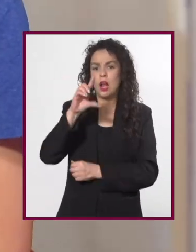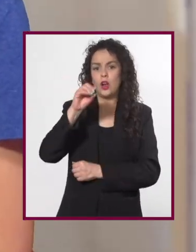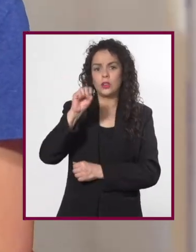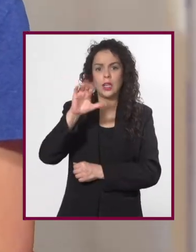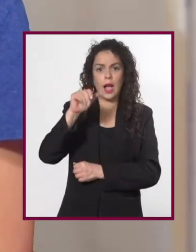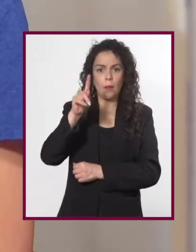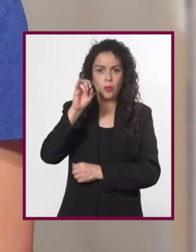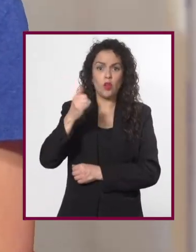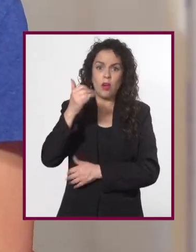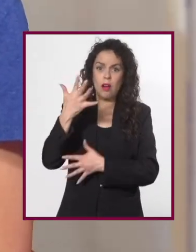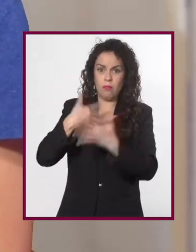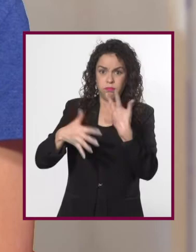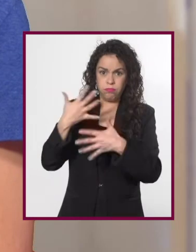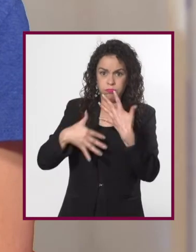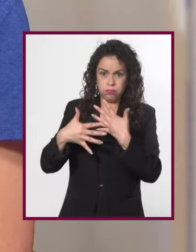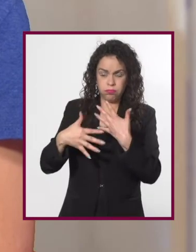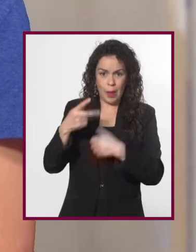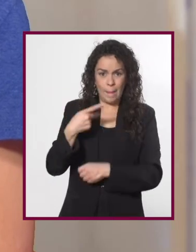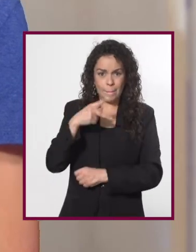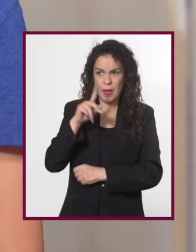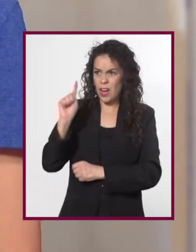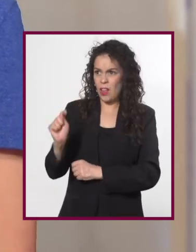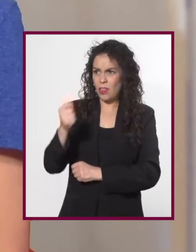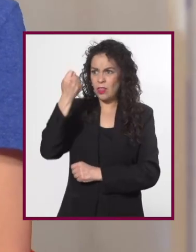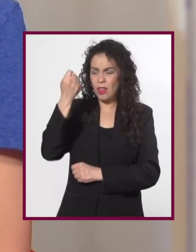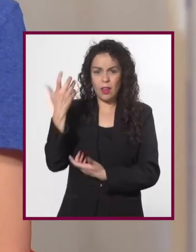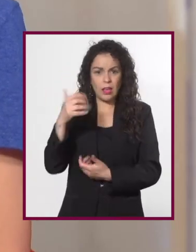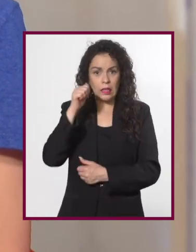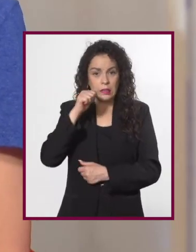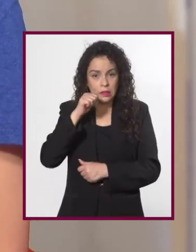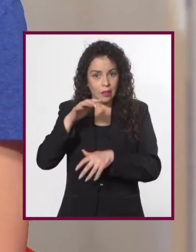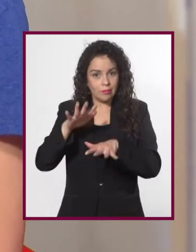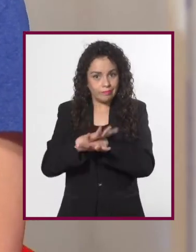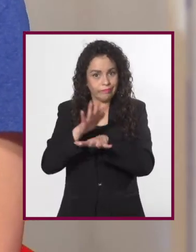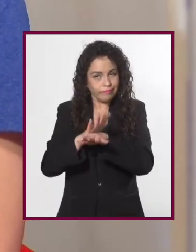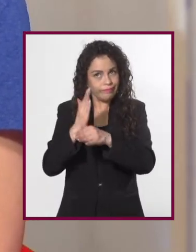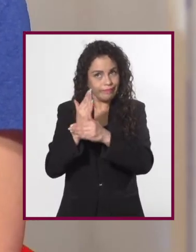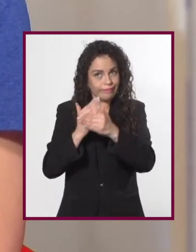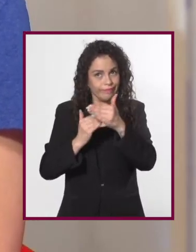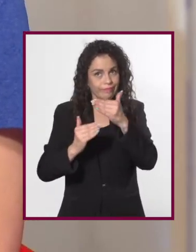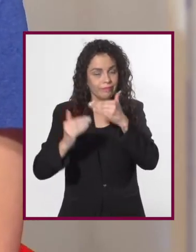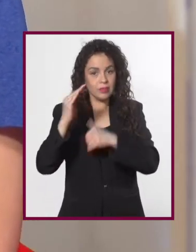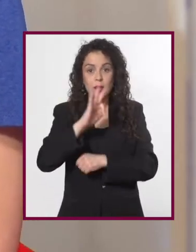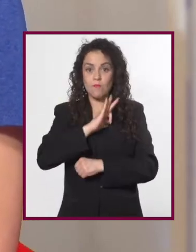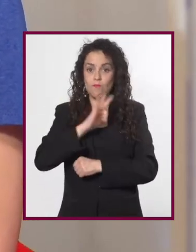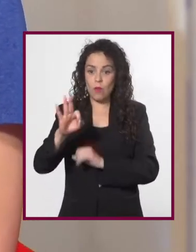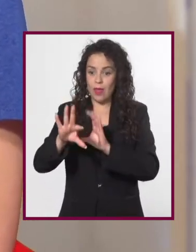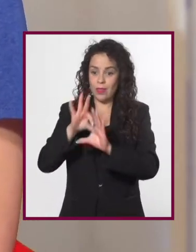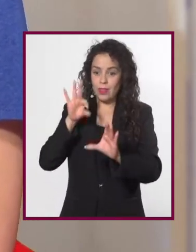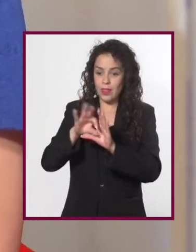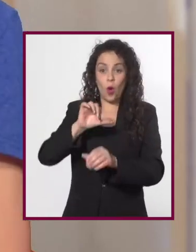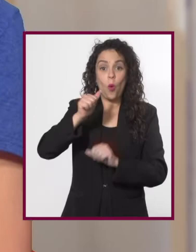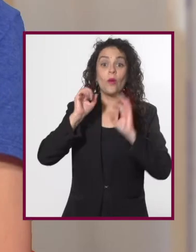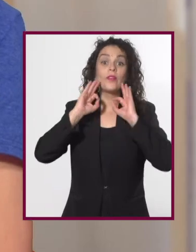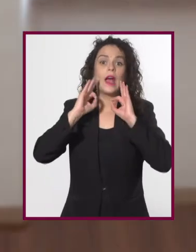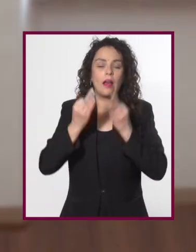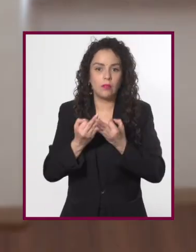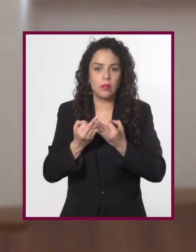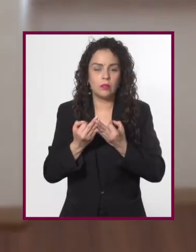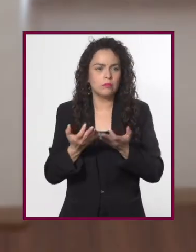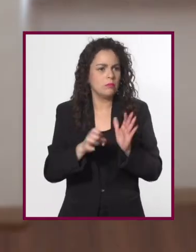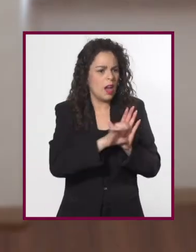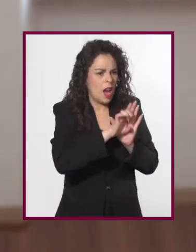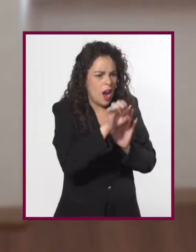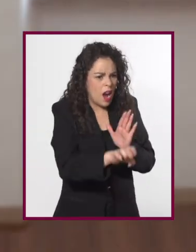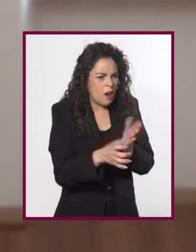closed caption y del lenguaje de señas, pero la tecnología siempre evolucionando puede ayudarnos a encontrar otras formas. Por